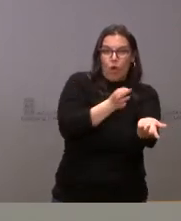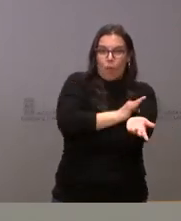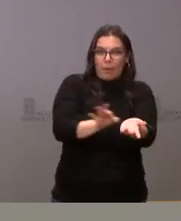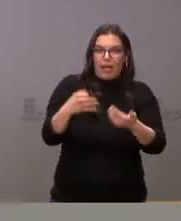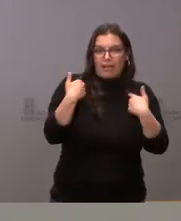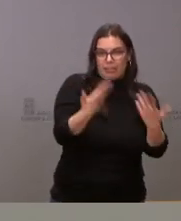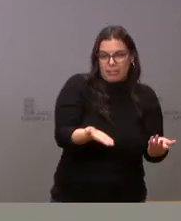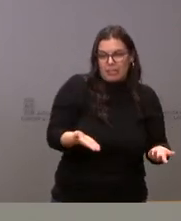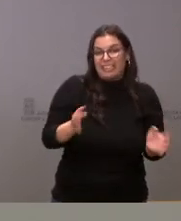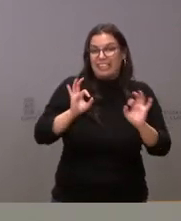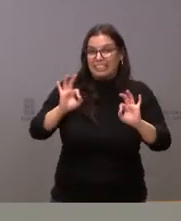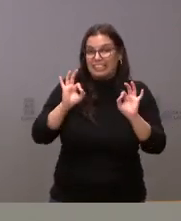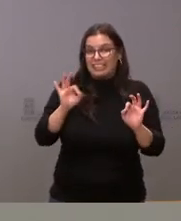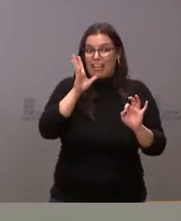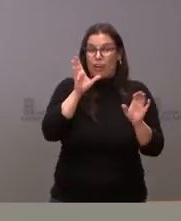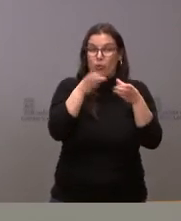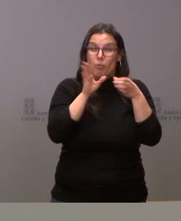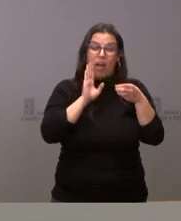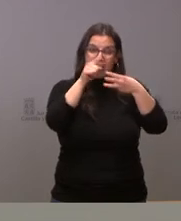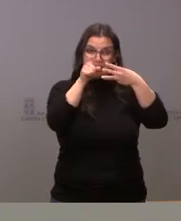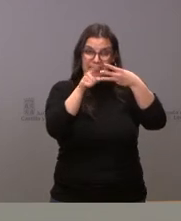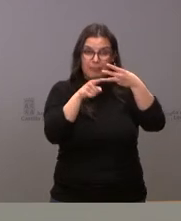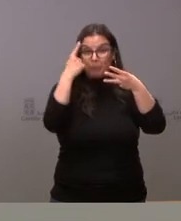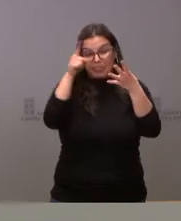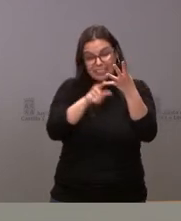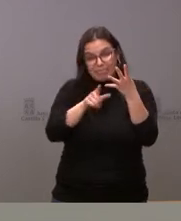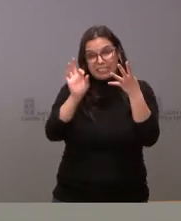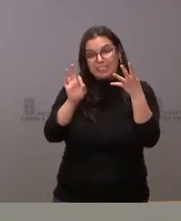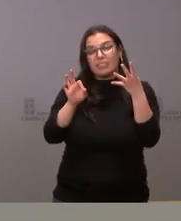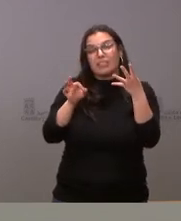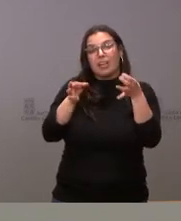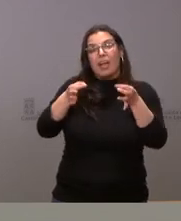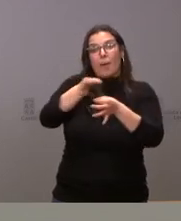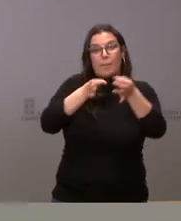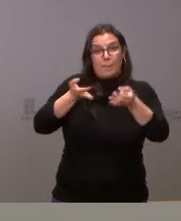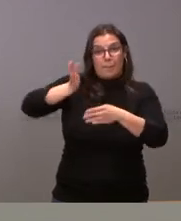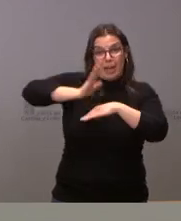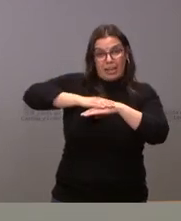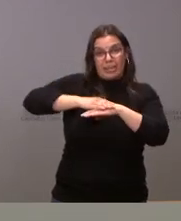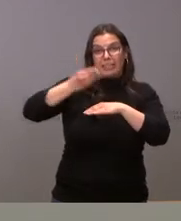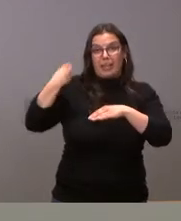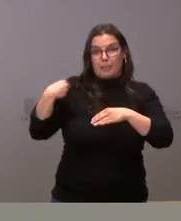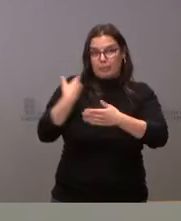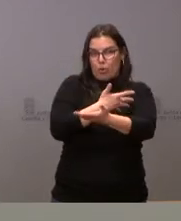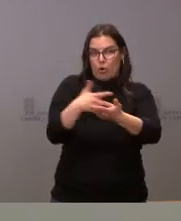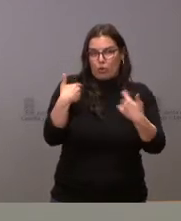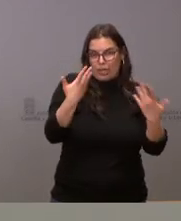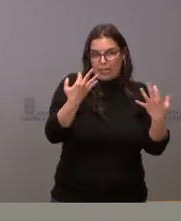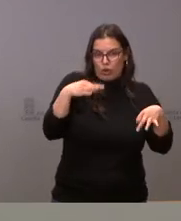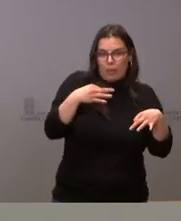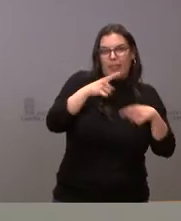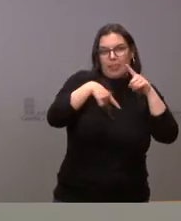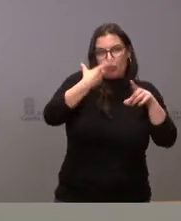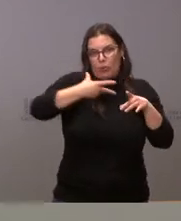sangre, especialmente en estos grupos. Saben ustedes que la plaqueta se obtiene a través de las propias donaciones de sangre.